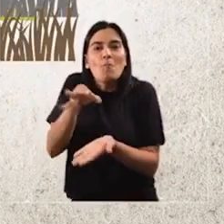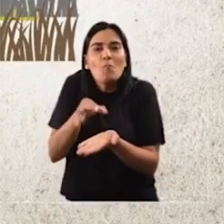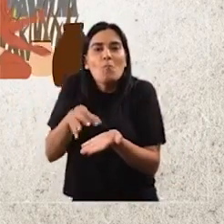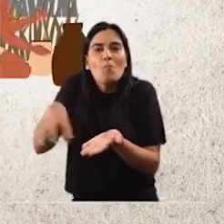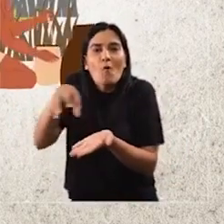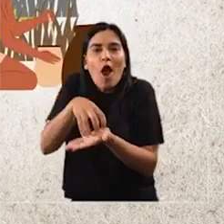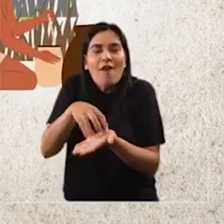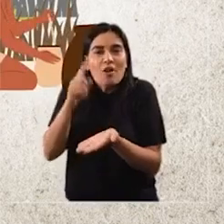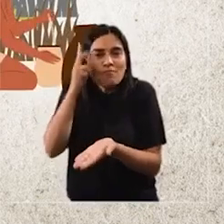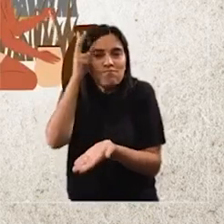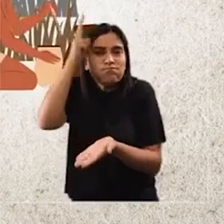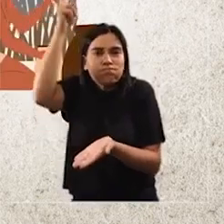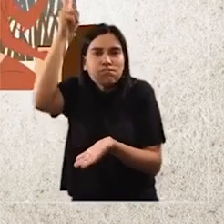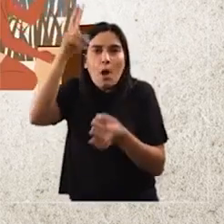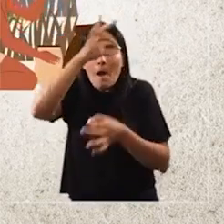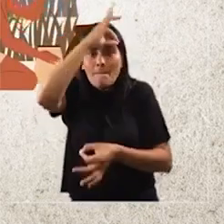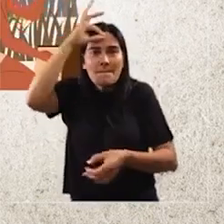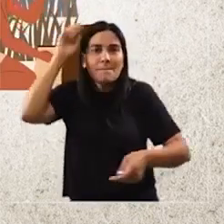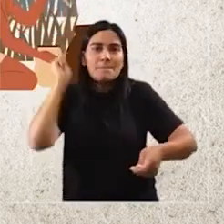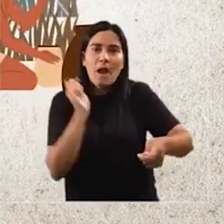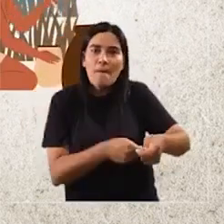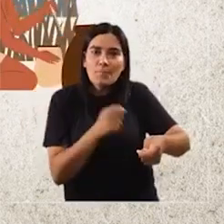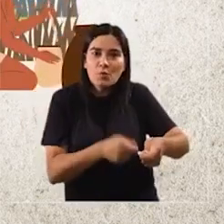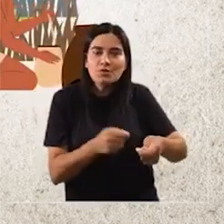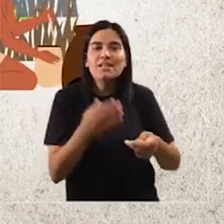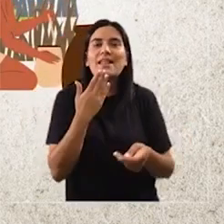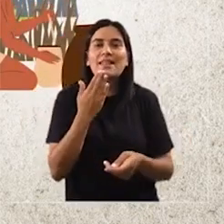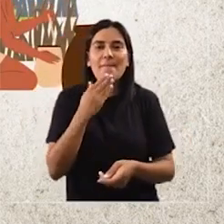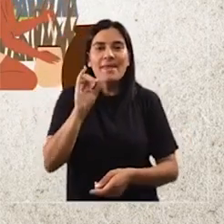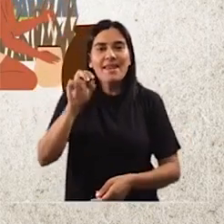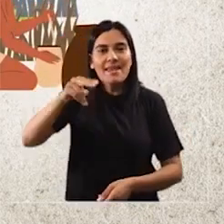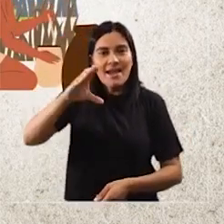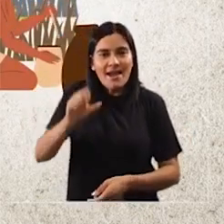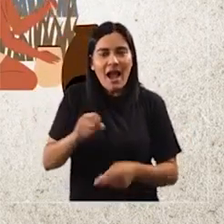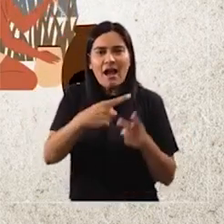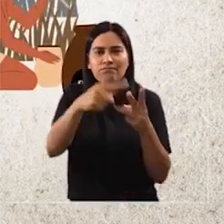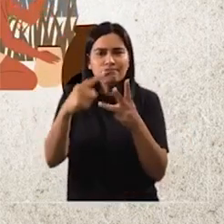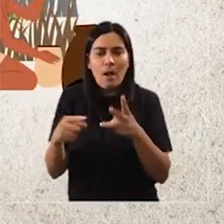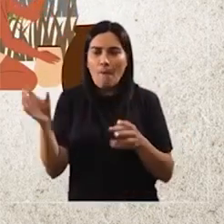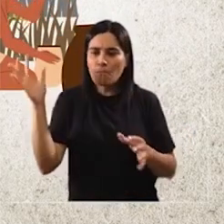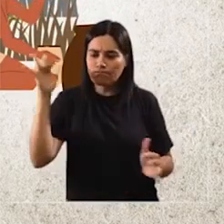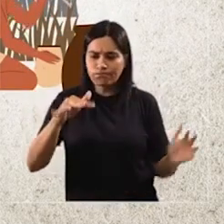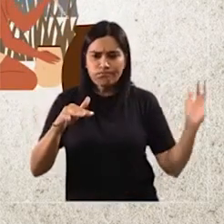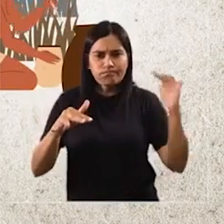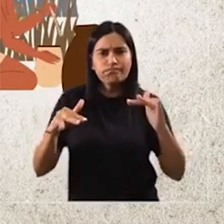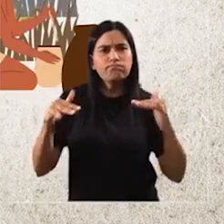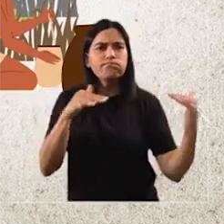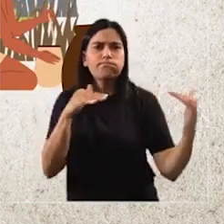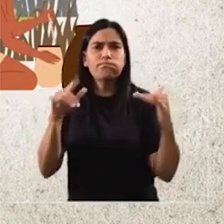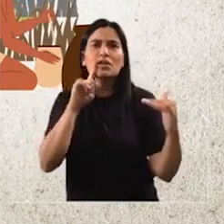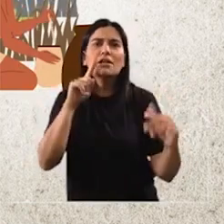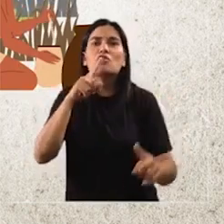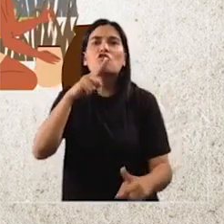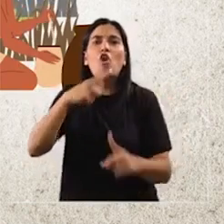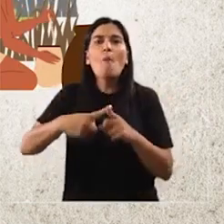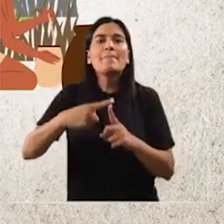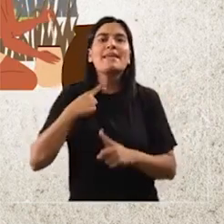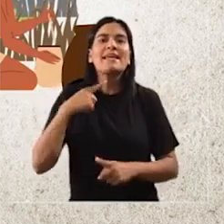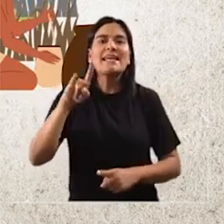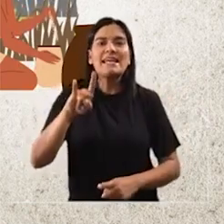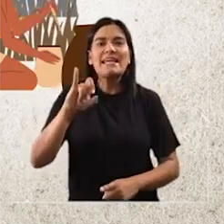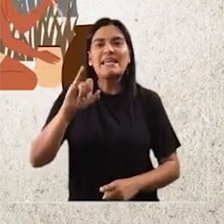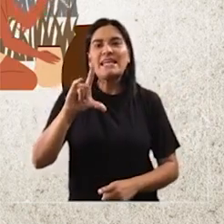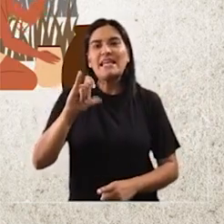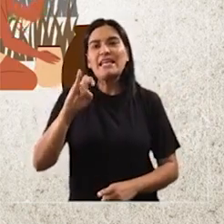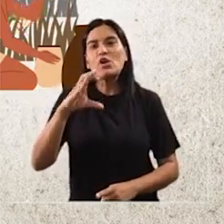Mapuches y el Imperio Inca. Pues entre esos pueblos se disputa el origen del nombre Quilicura. El origen incaico